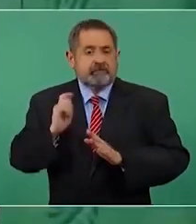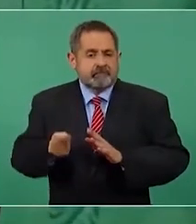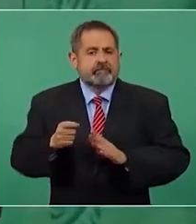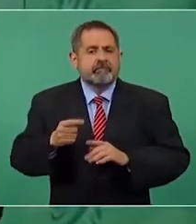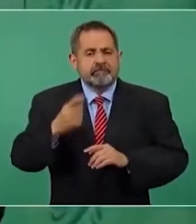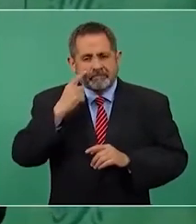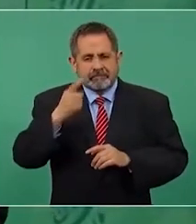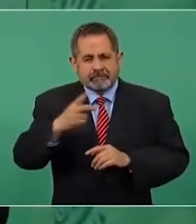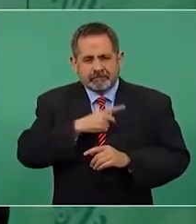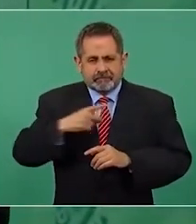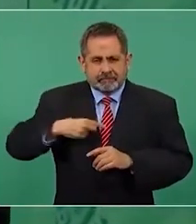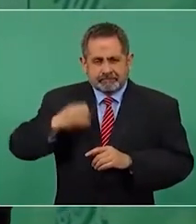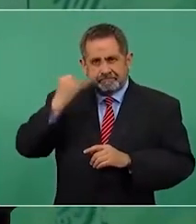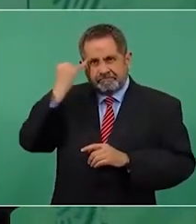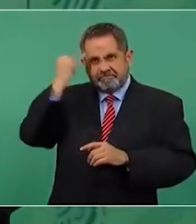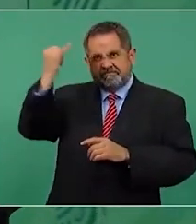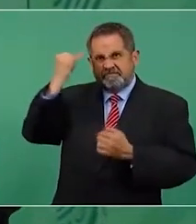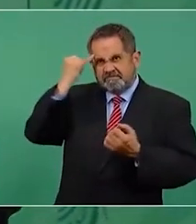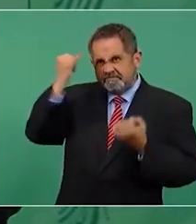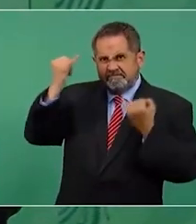hay que tener ideas,